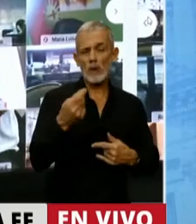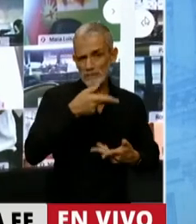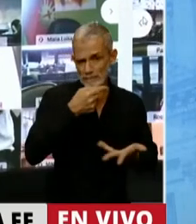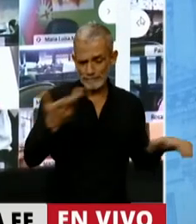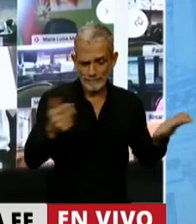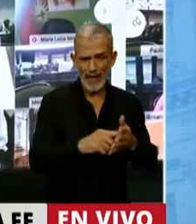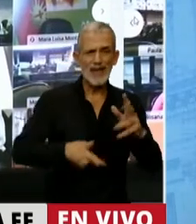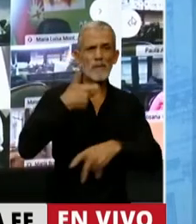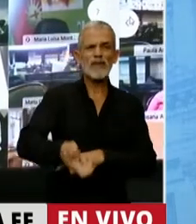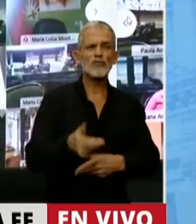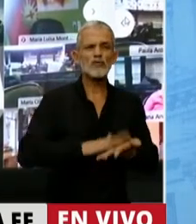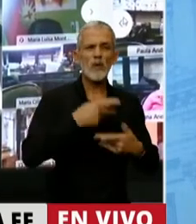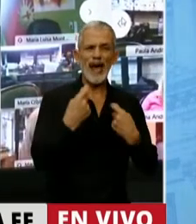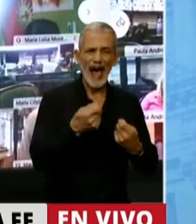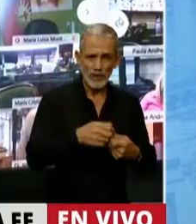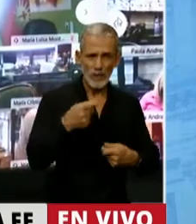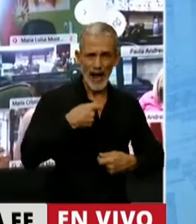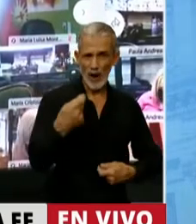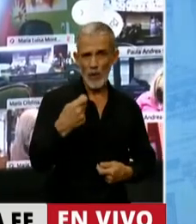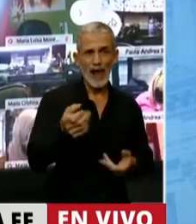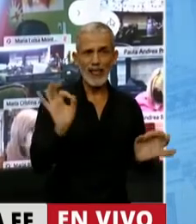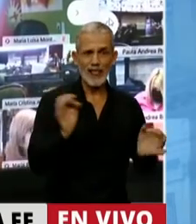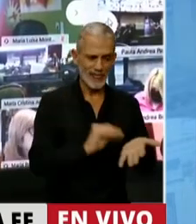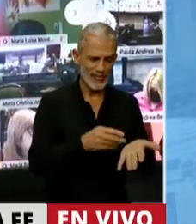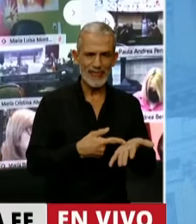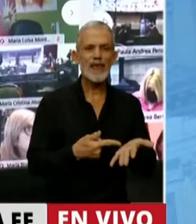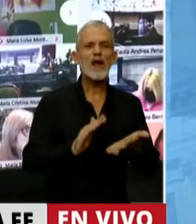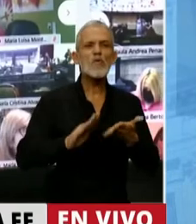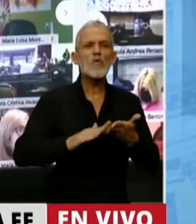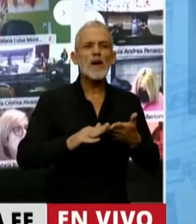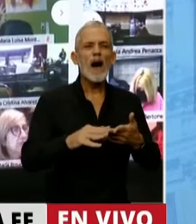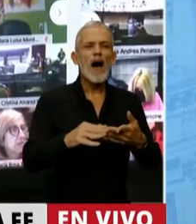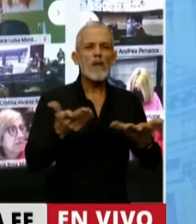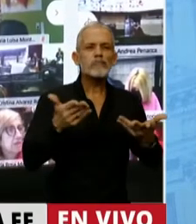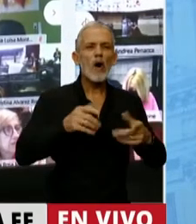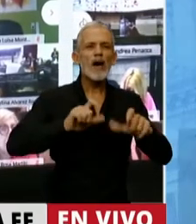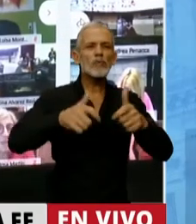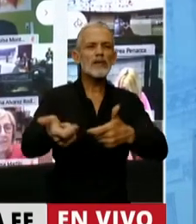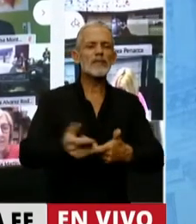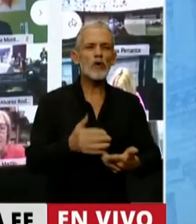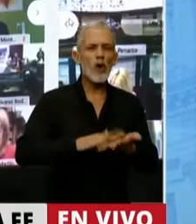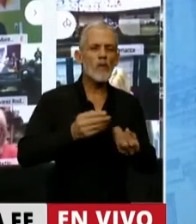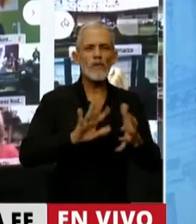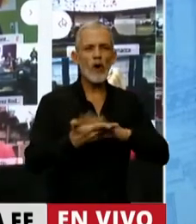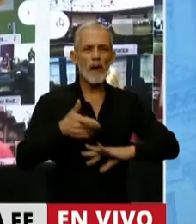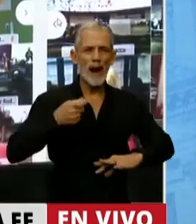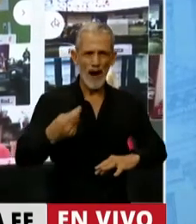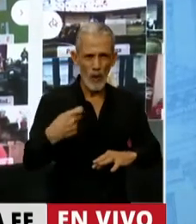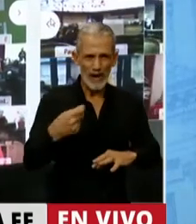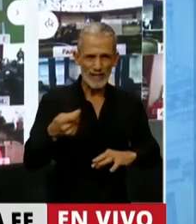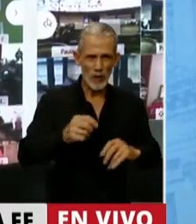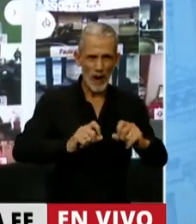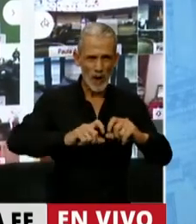la menor inversión en el gasto previsional, no está determinada la nueva determinación o ecuación o